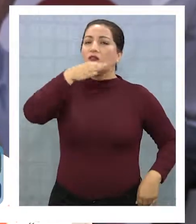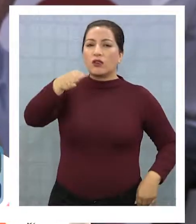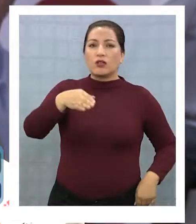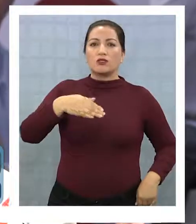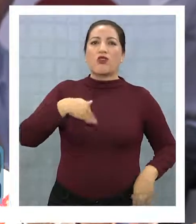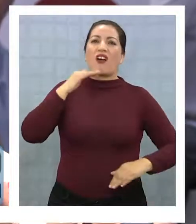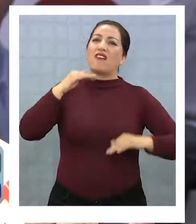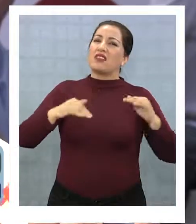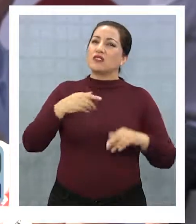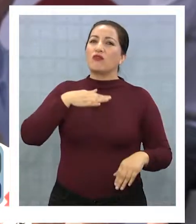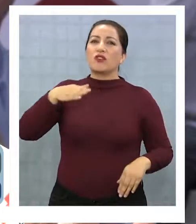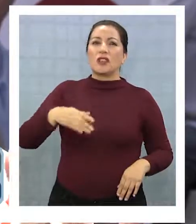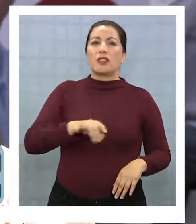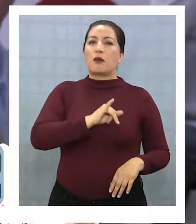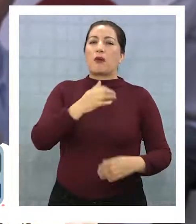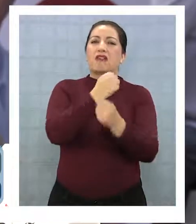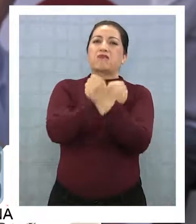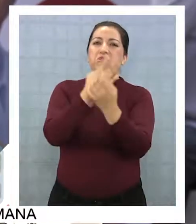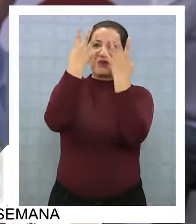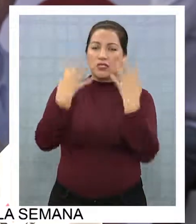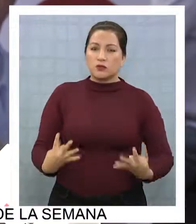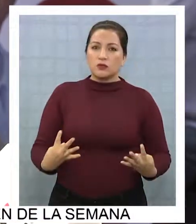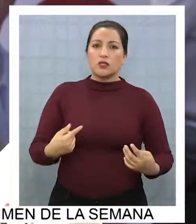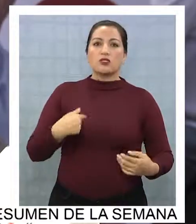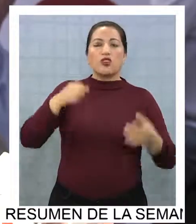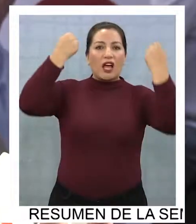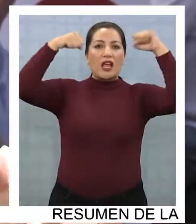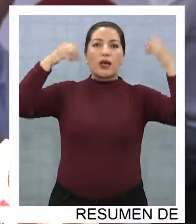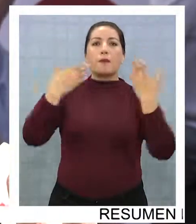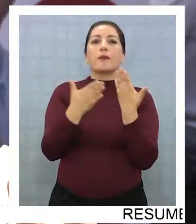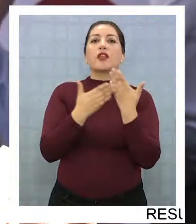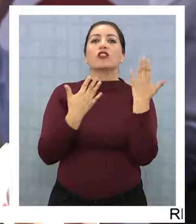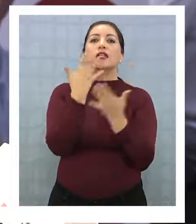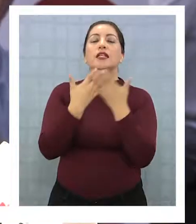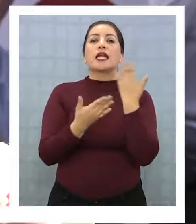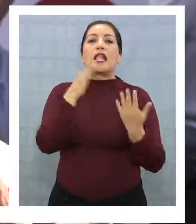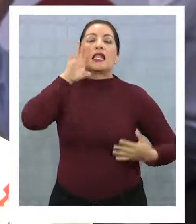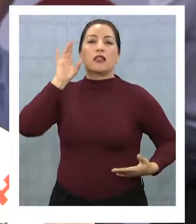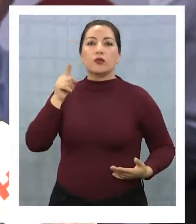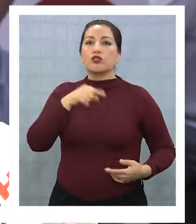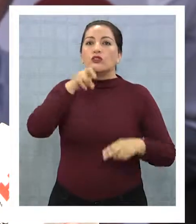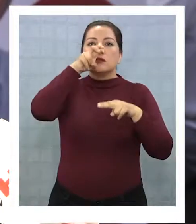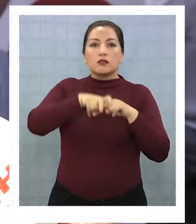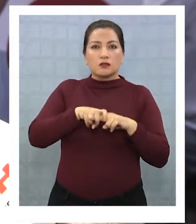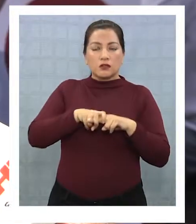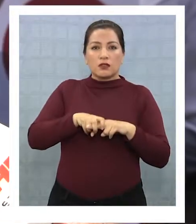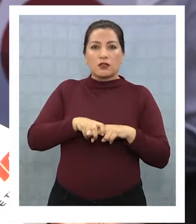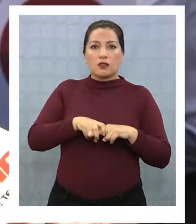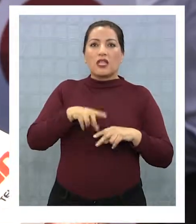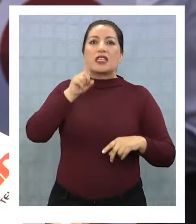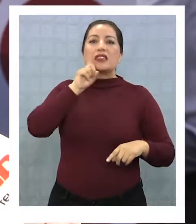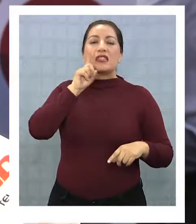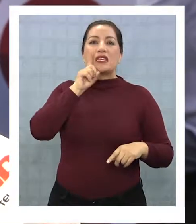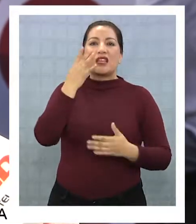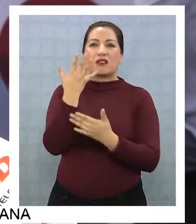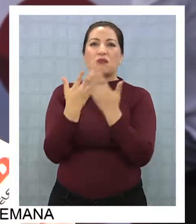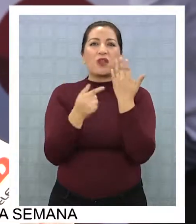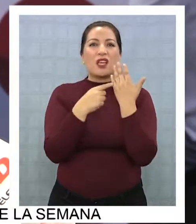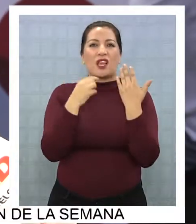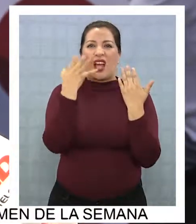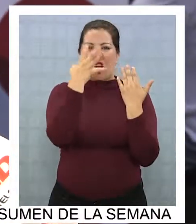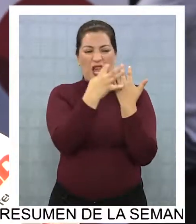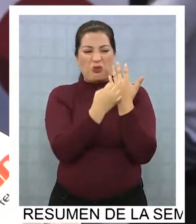me he metido preso y he ganado porque tengo las manos limpias. Yo no estoy aquí sentado por tener las manos ni arrugadas ni sucias.